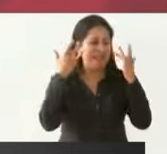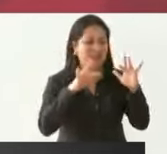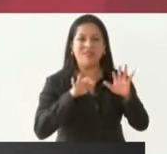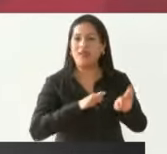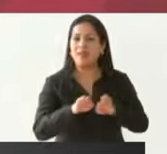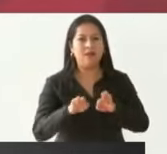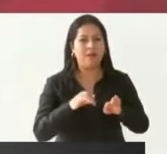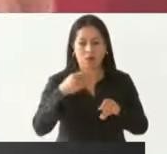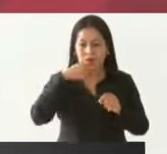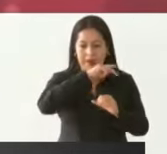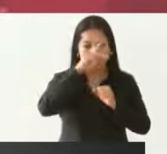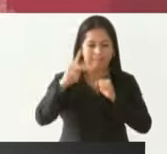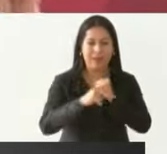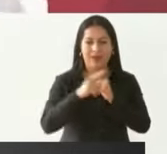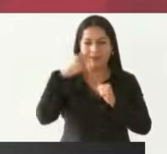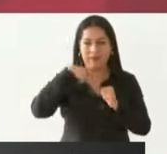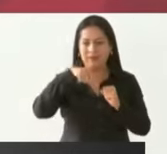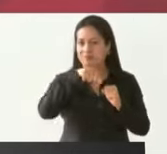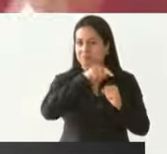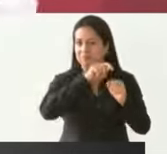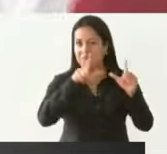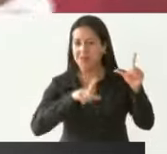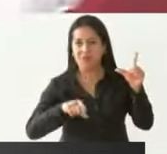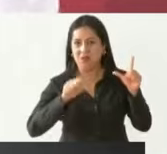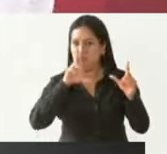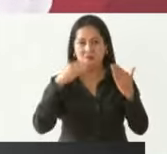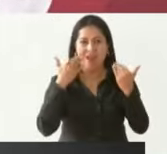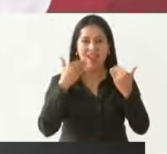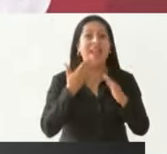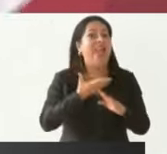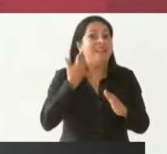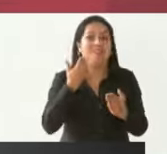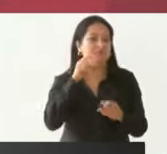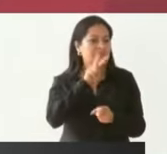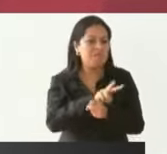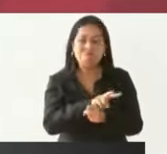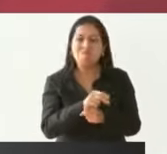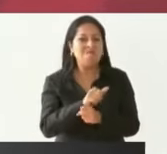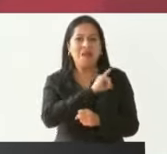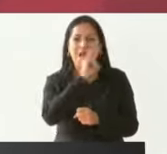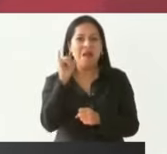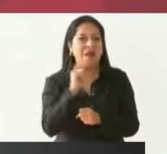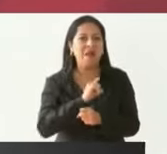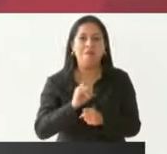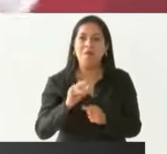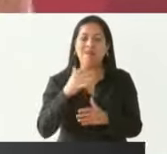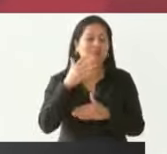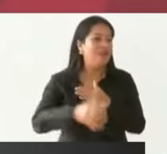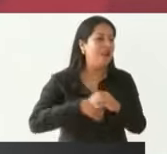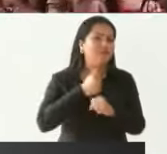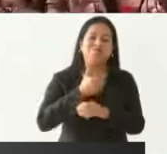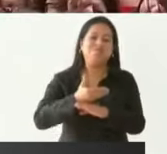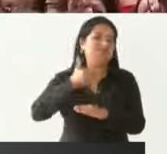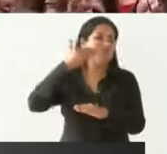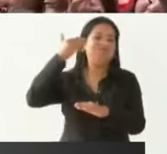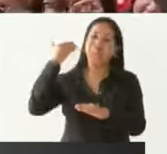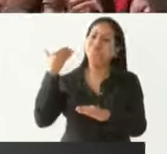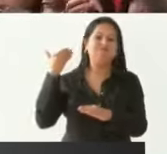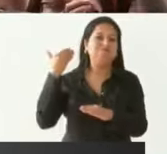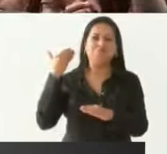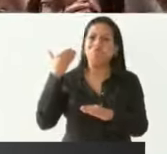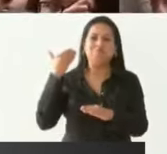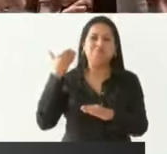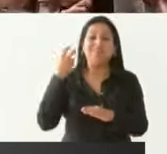nuestro país. Eso también no se veía desde hacía mucho. Y esto